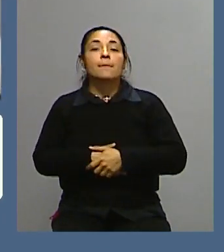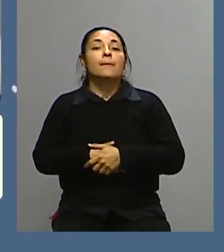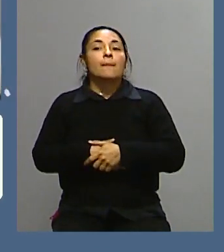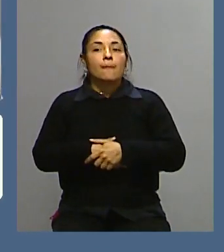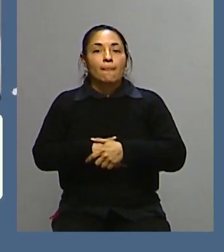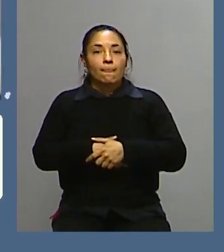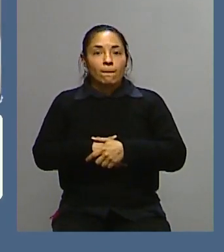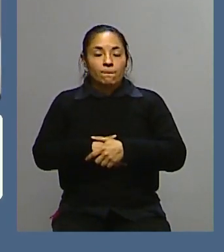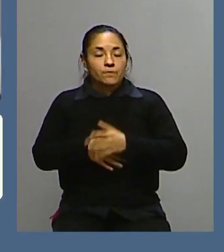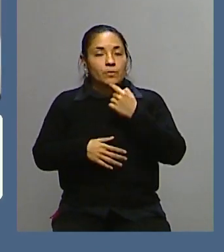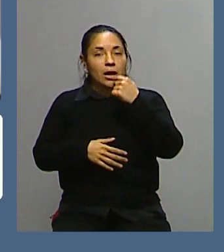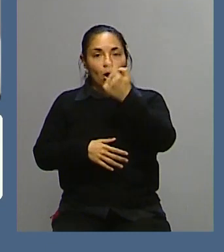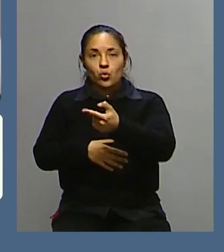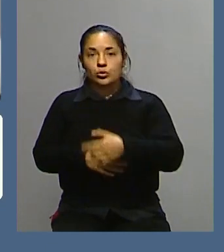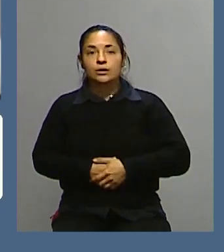pregunta es,